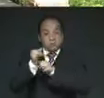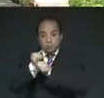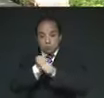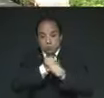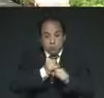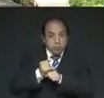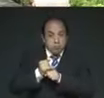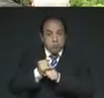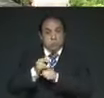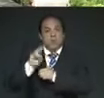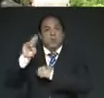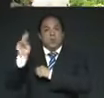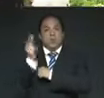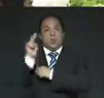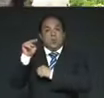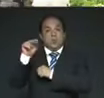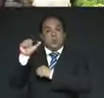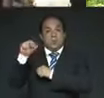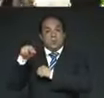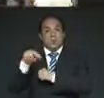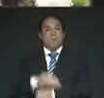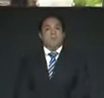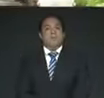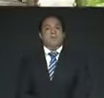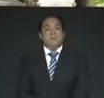Universidad Nacional Autónoma de México.